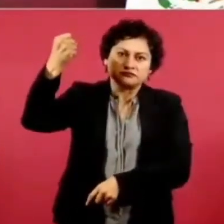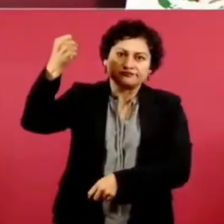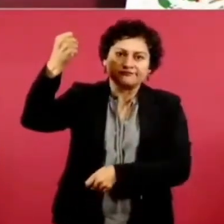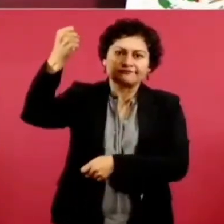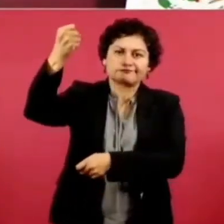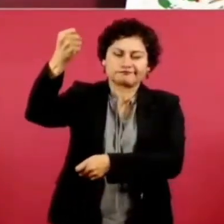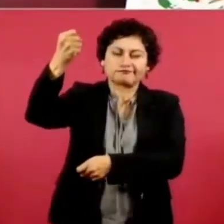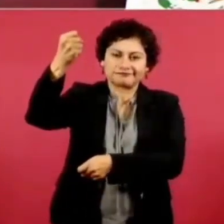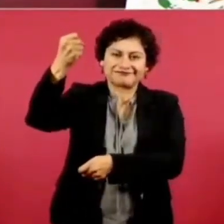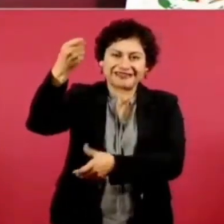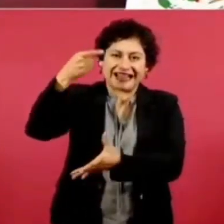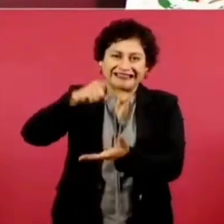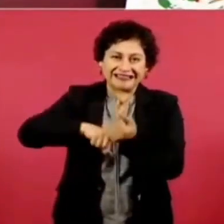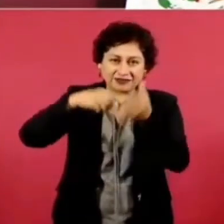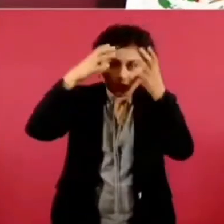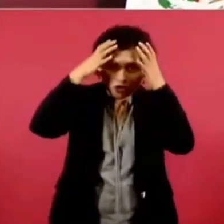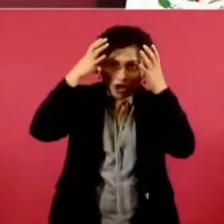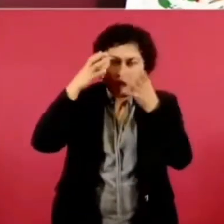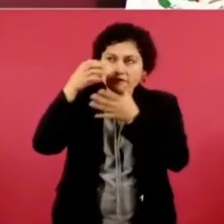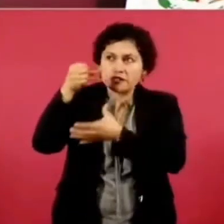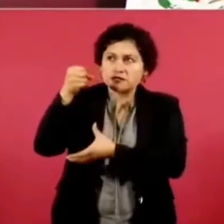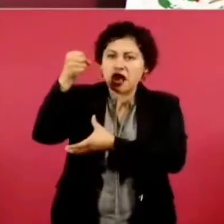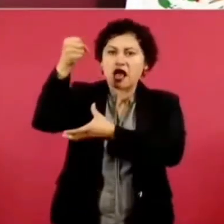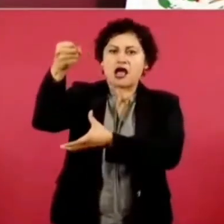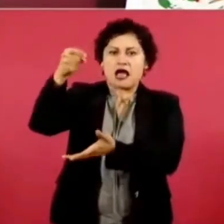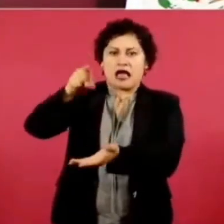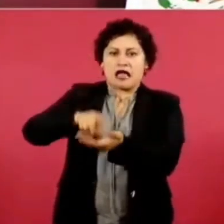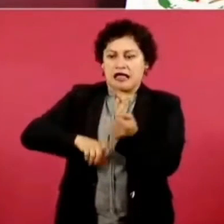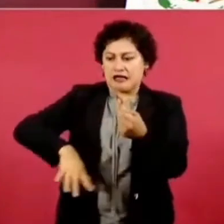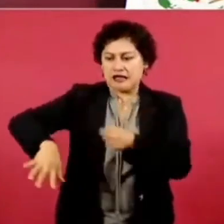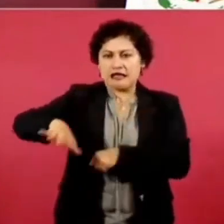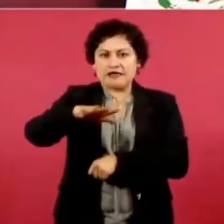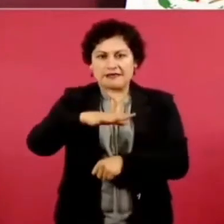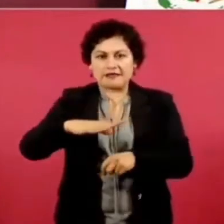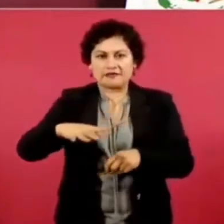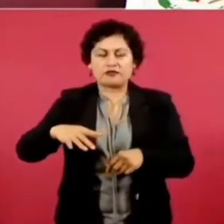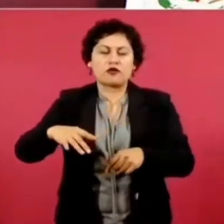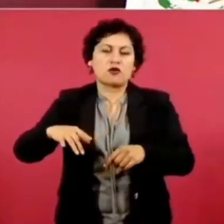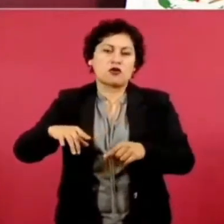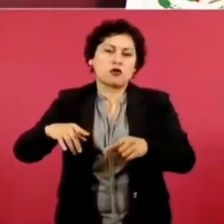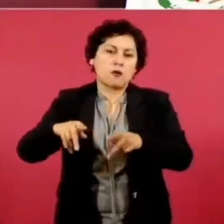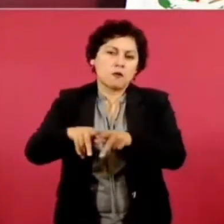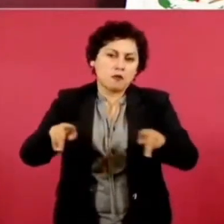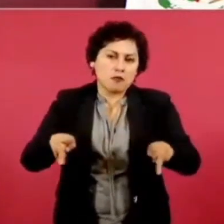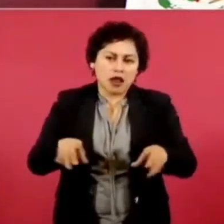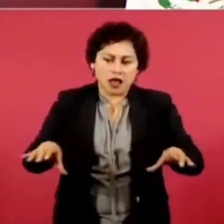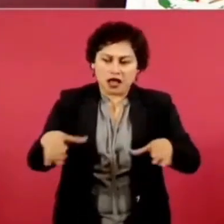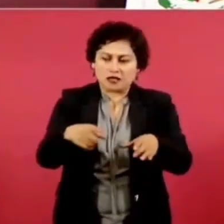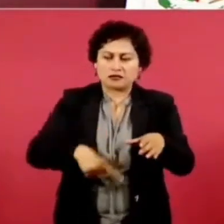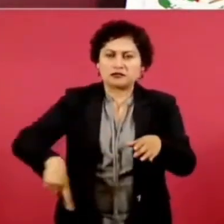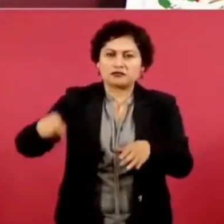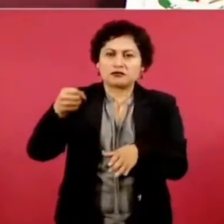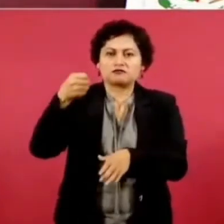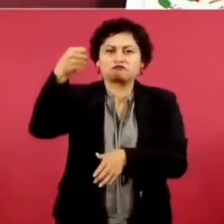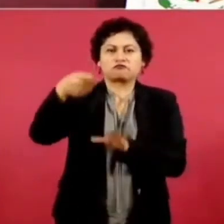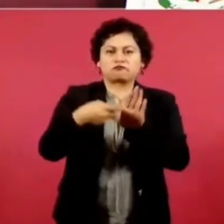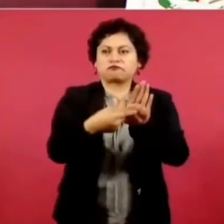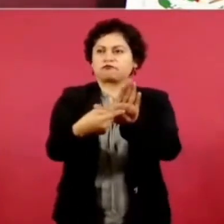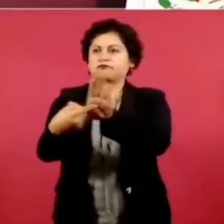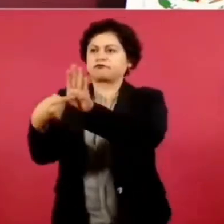Guanajuato como escarmiento por haberse atrevido a enfrentarse a la oligarquía,